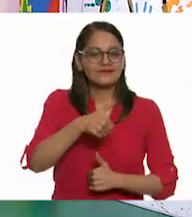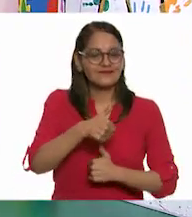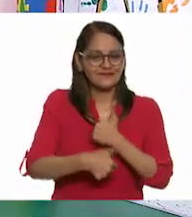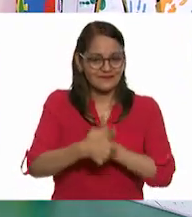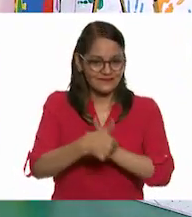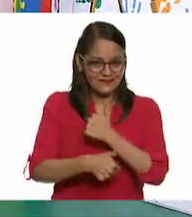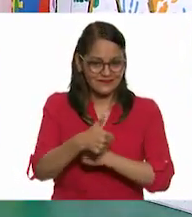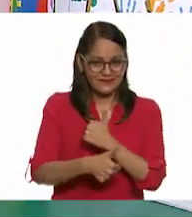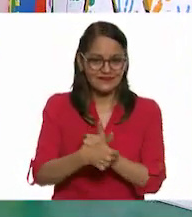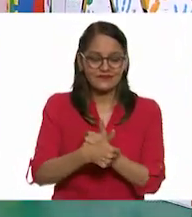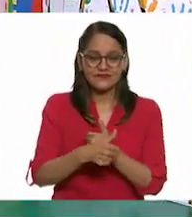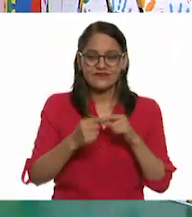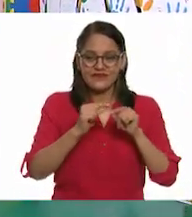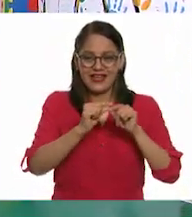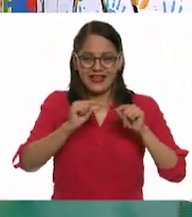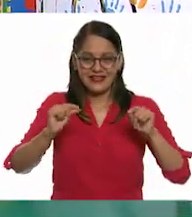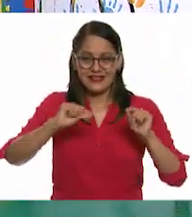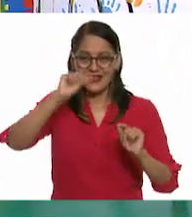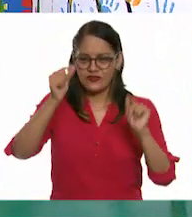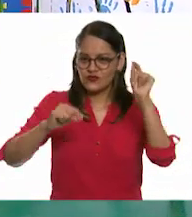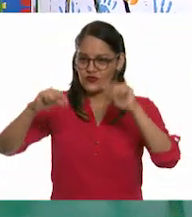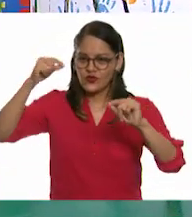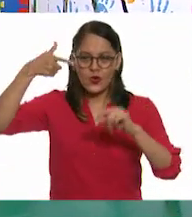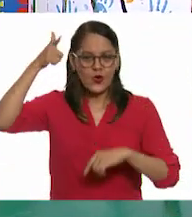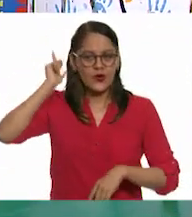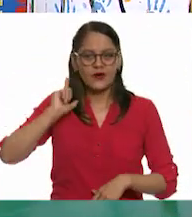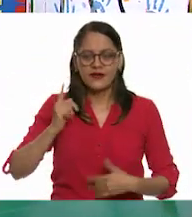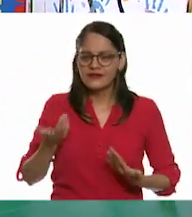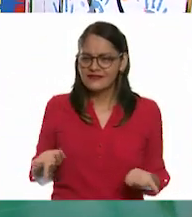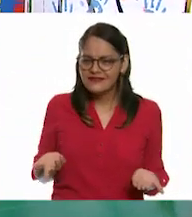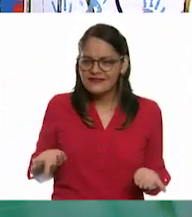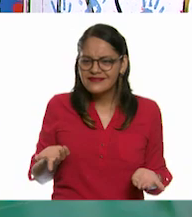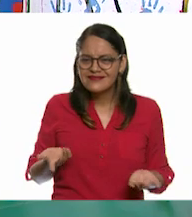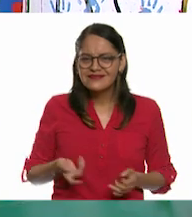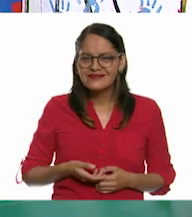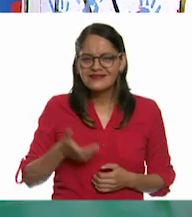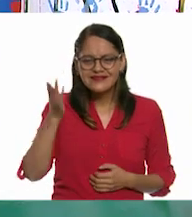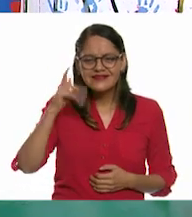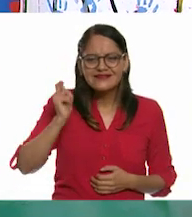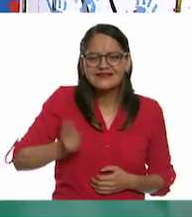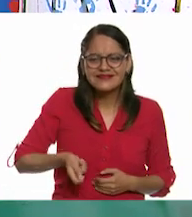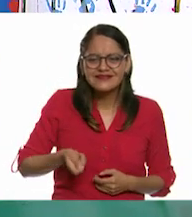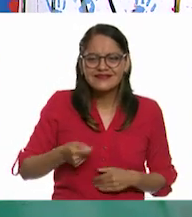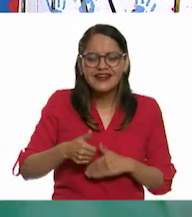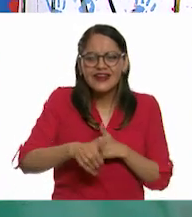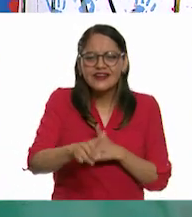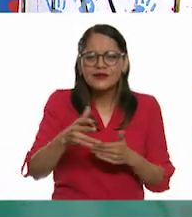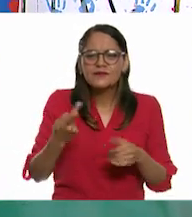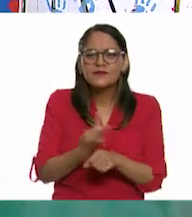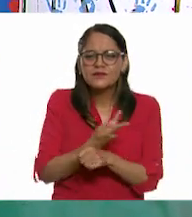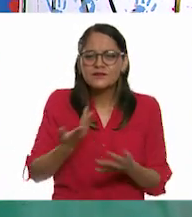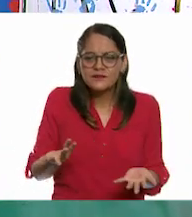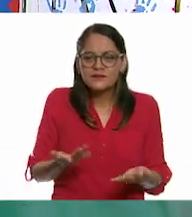de líneas locas. ¿Saben ustedes qué es lo que va a pasar hoy?